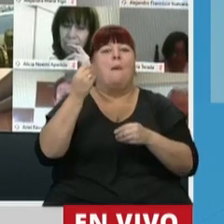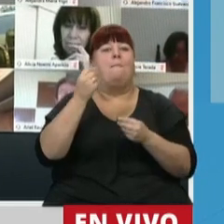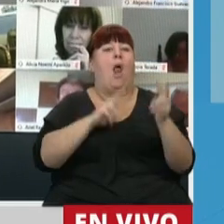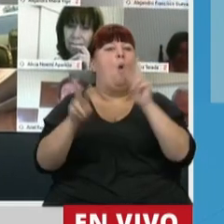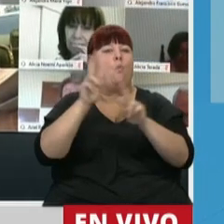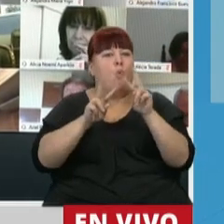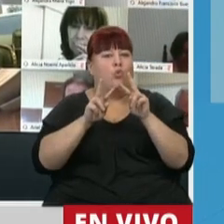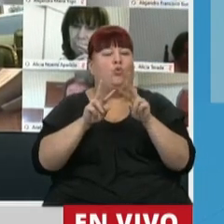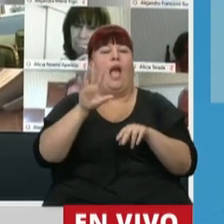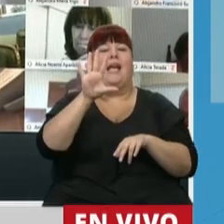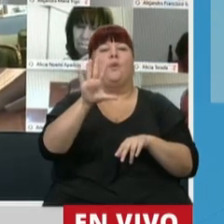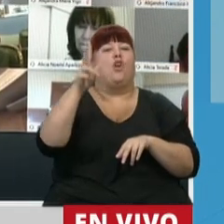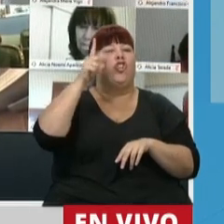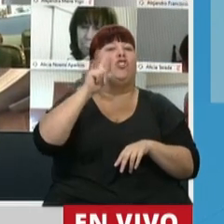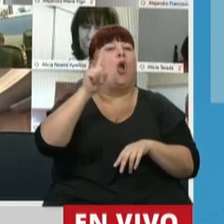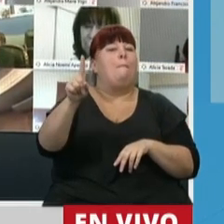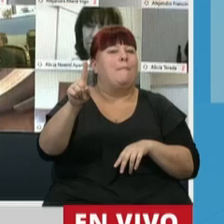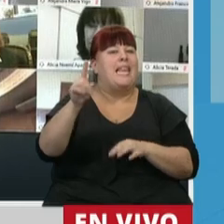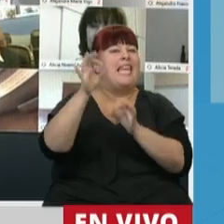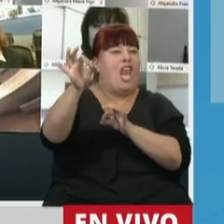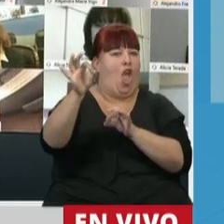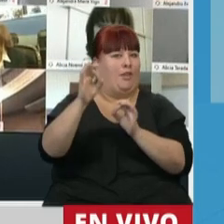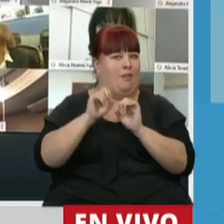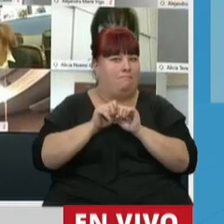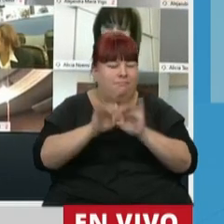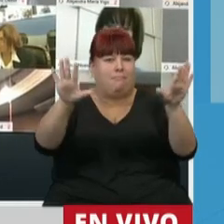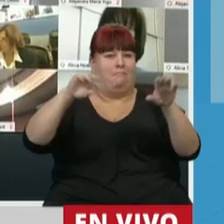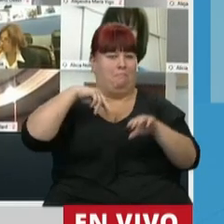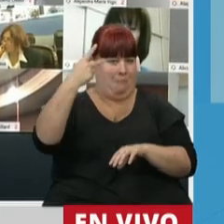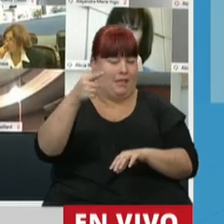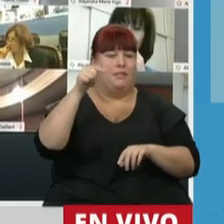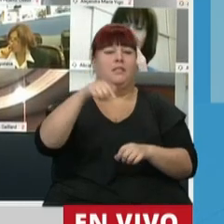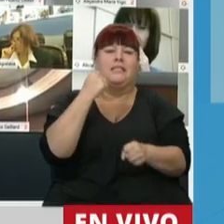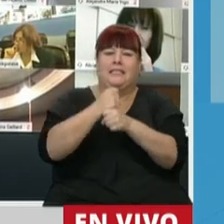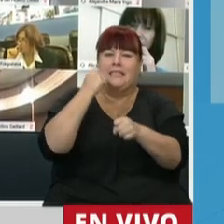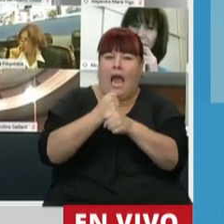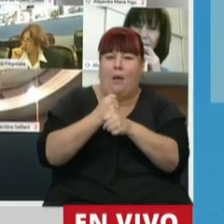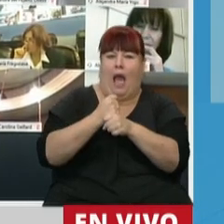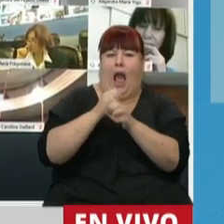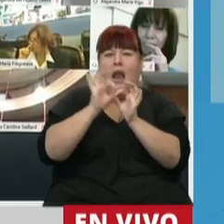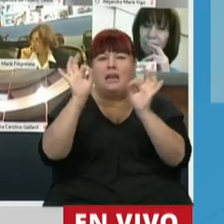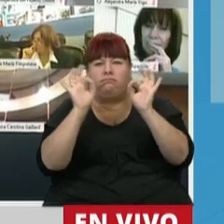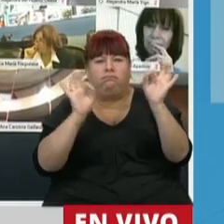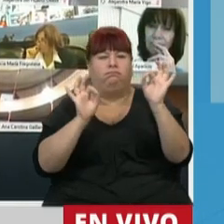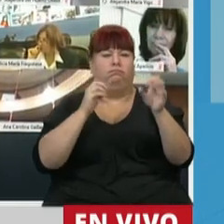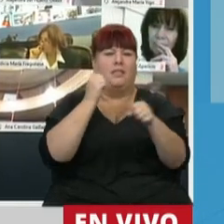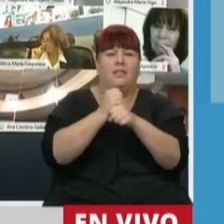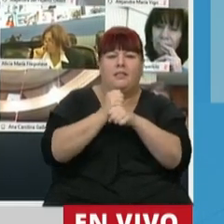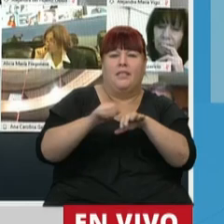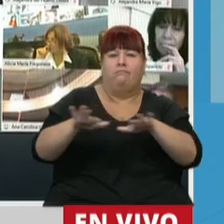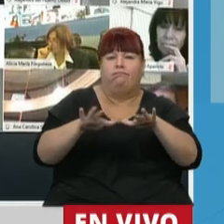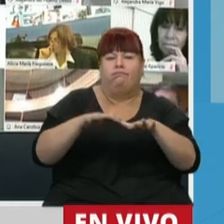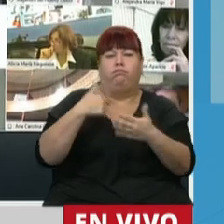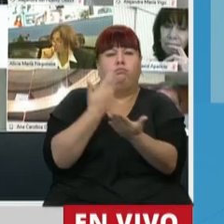búsqueda de 58.000 kilómetros. Todo el trabajo de última milla, toda la actividad y la